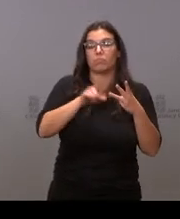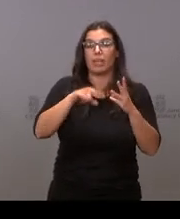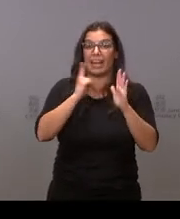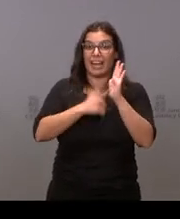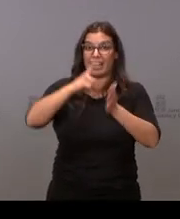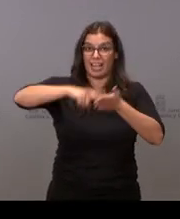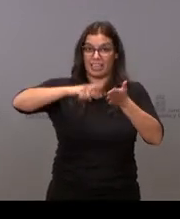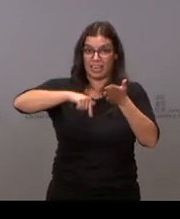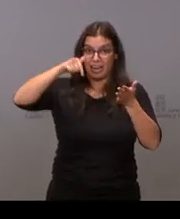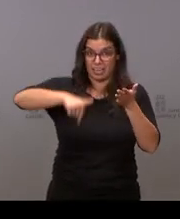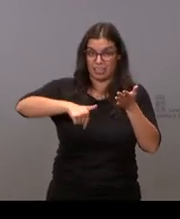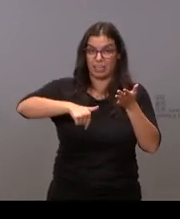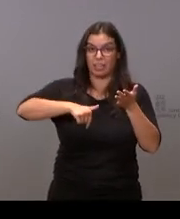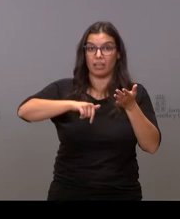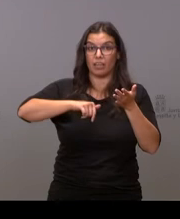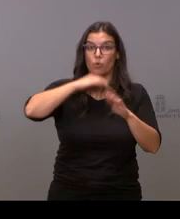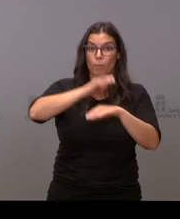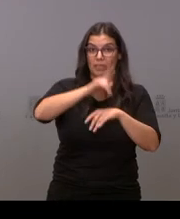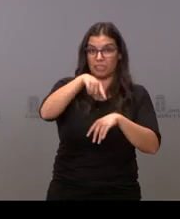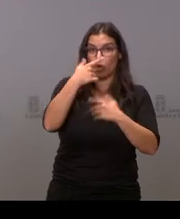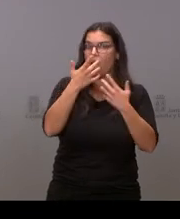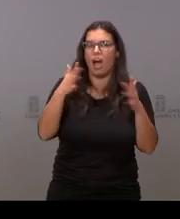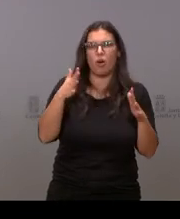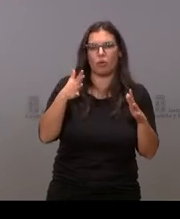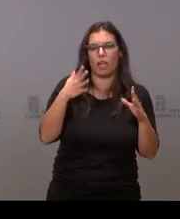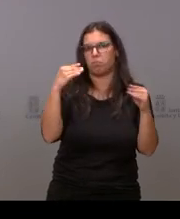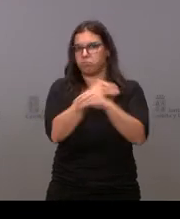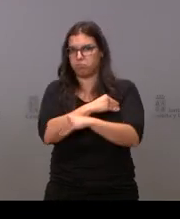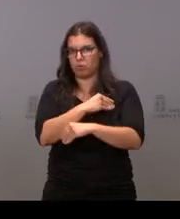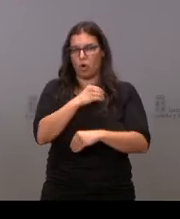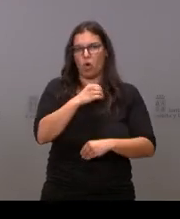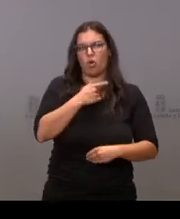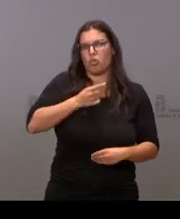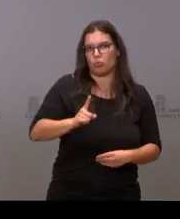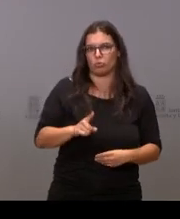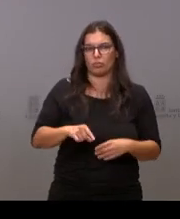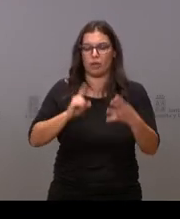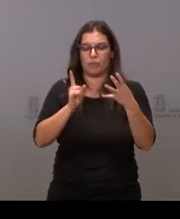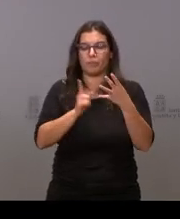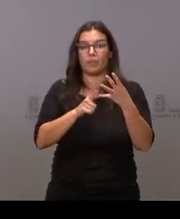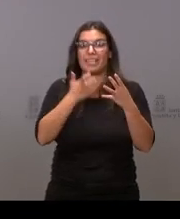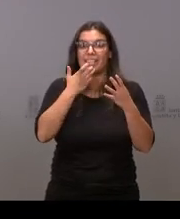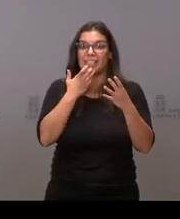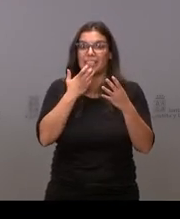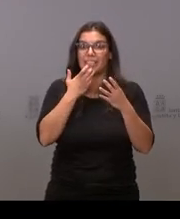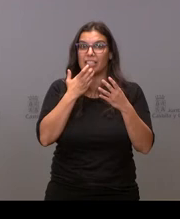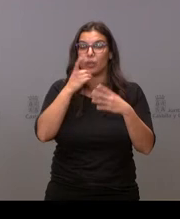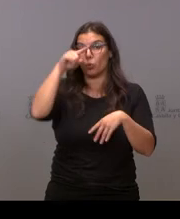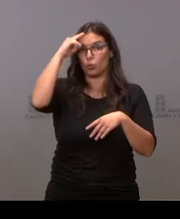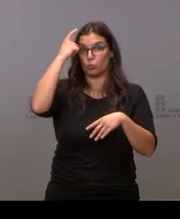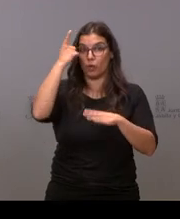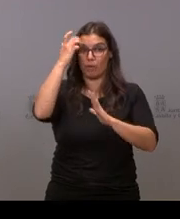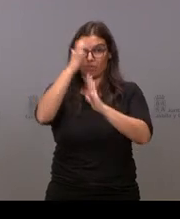alquileres la Junta de Castilla y León aunque no le guste si incluiría a los toros en el bono cultural y una